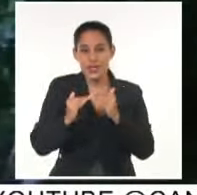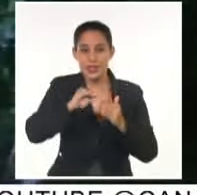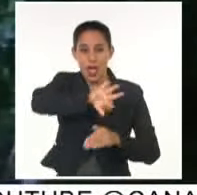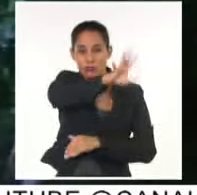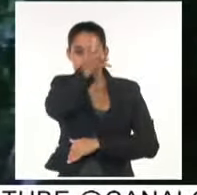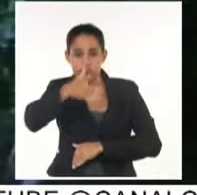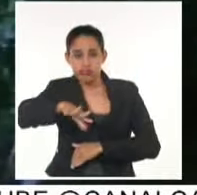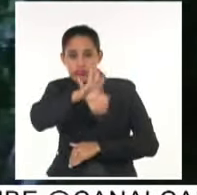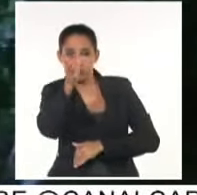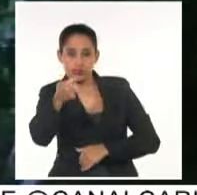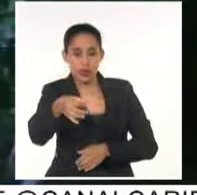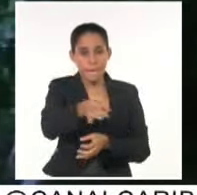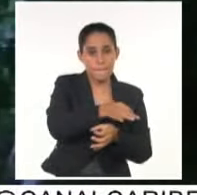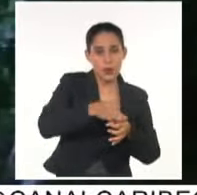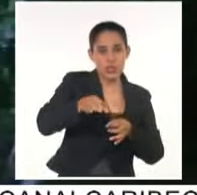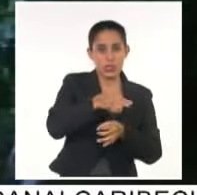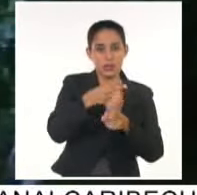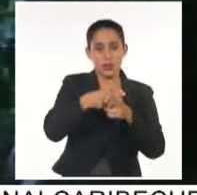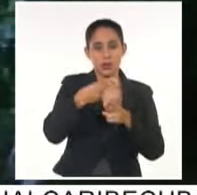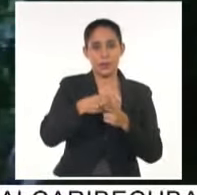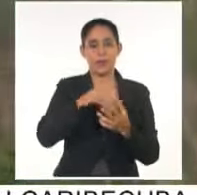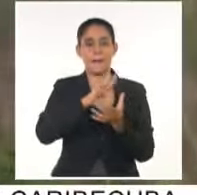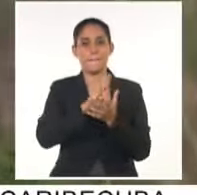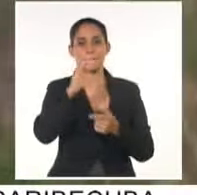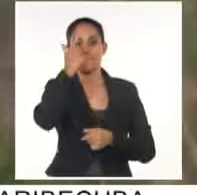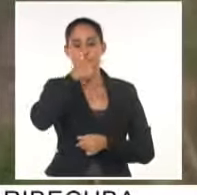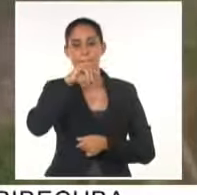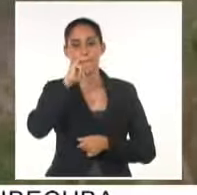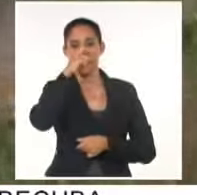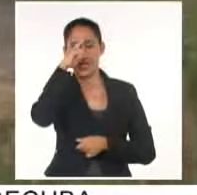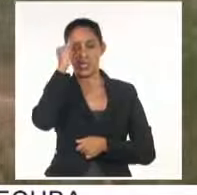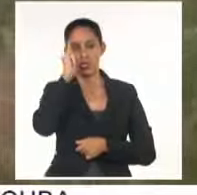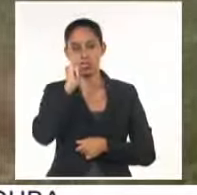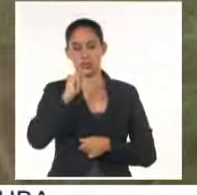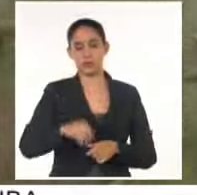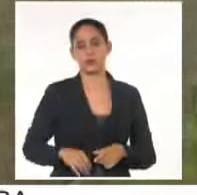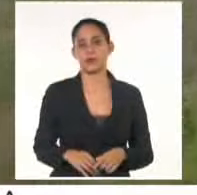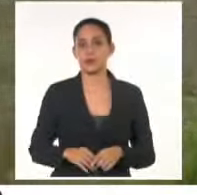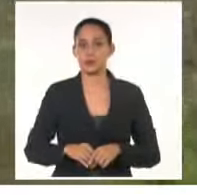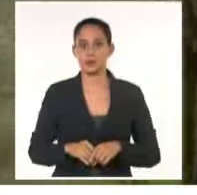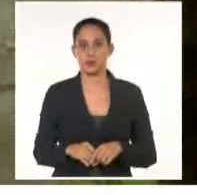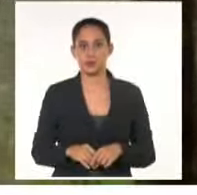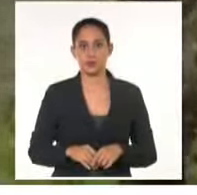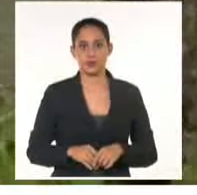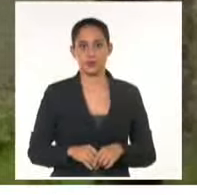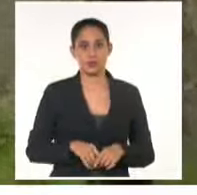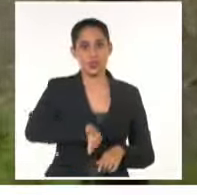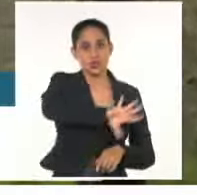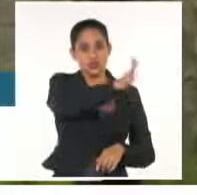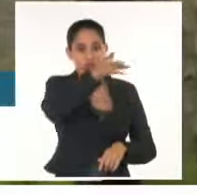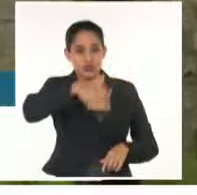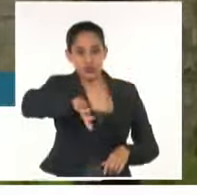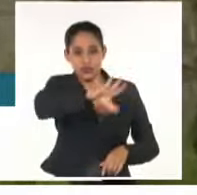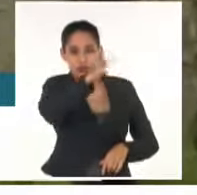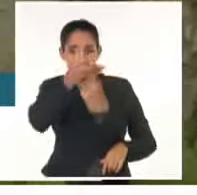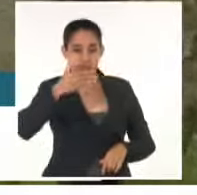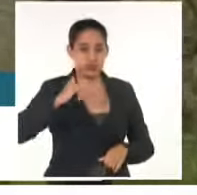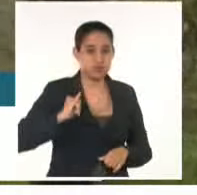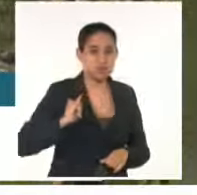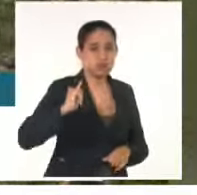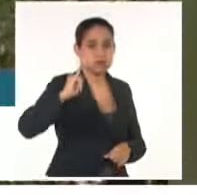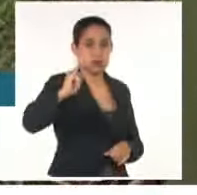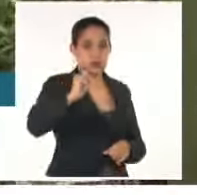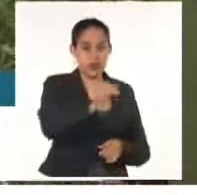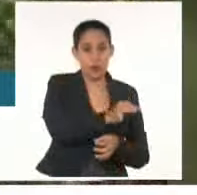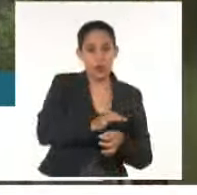municipio Maicí. El periodista Miguel Reyes nos cuenta. En la localidad intrincada de La Tinta y Guajimero, en el municipio